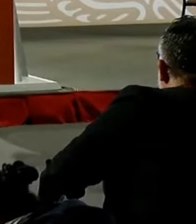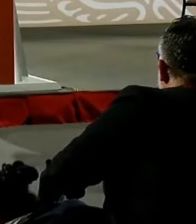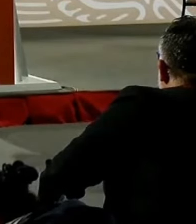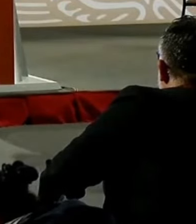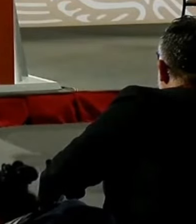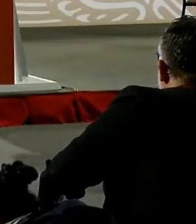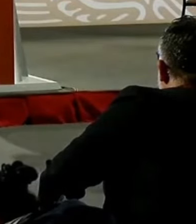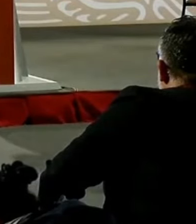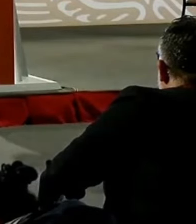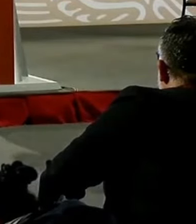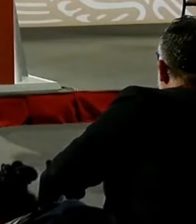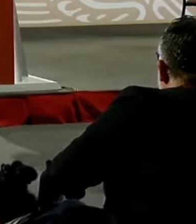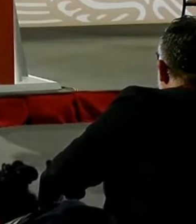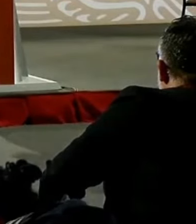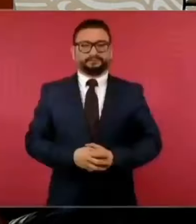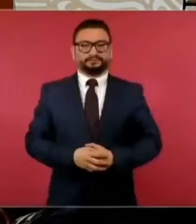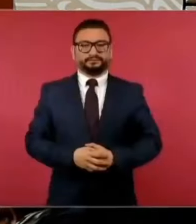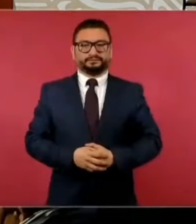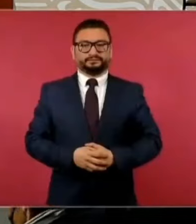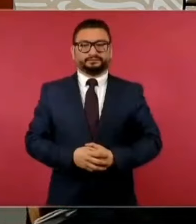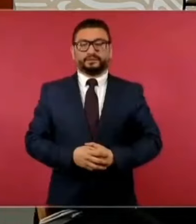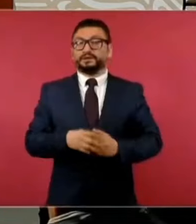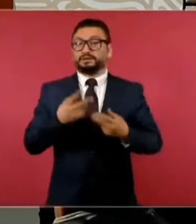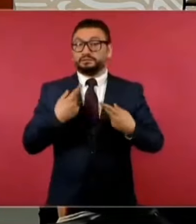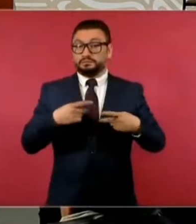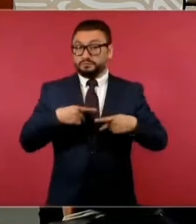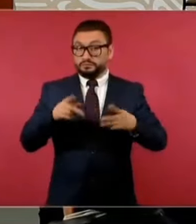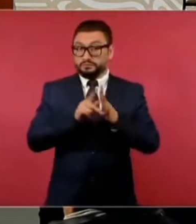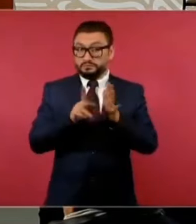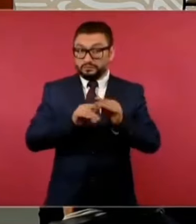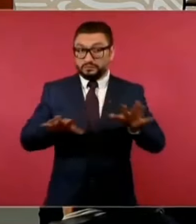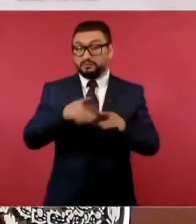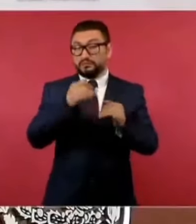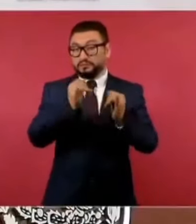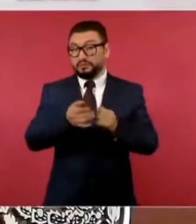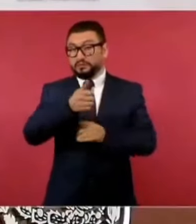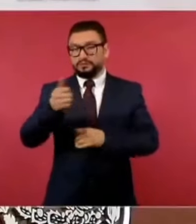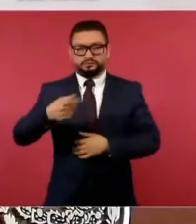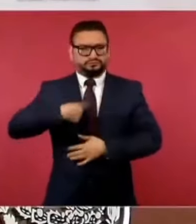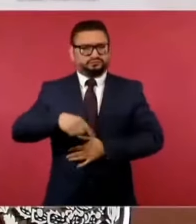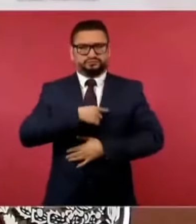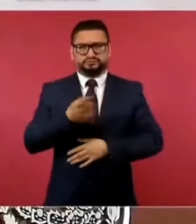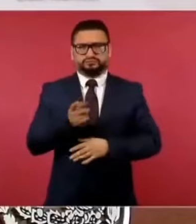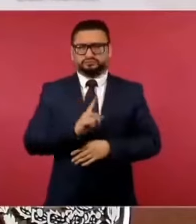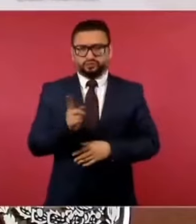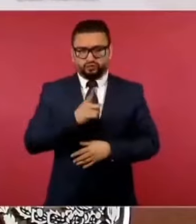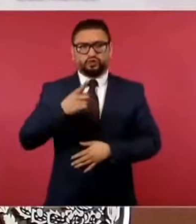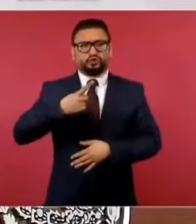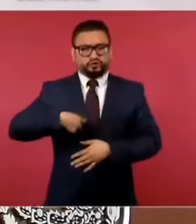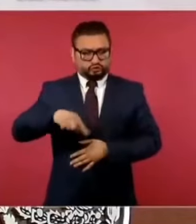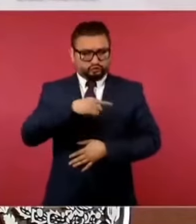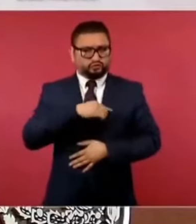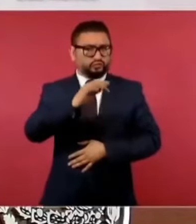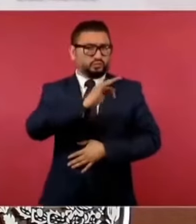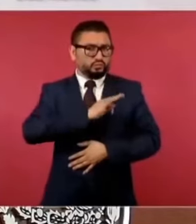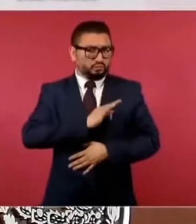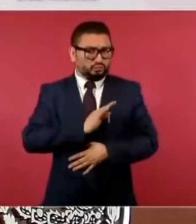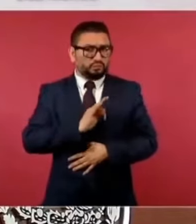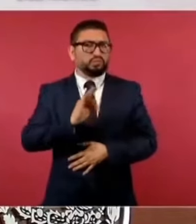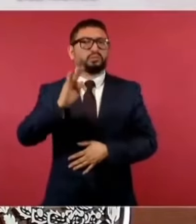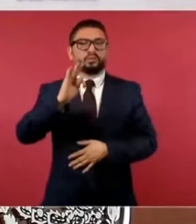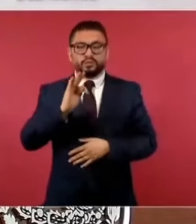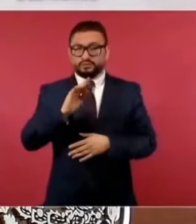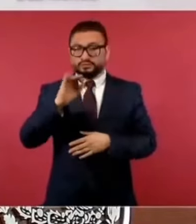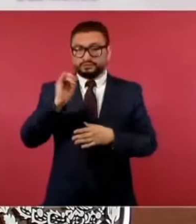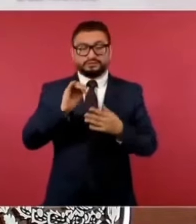individual, ni la gente en las redes abiertas. podemos tomar en consideración denuncias